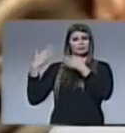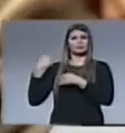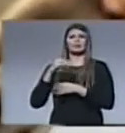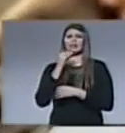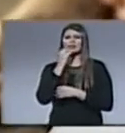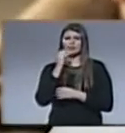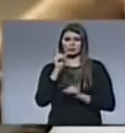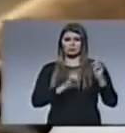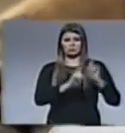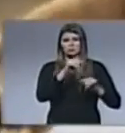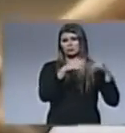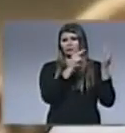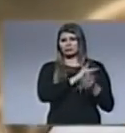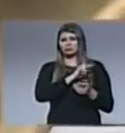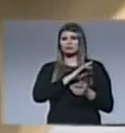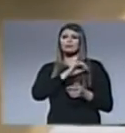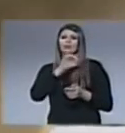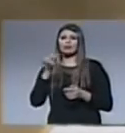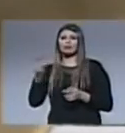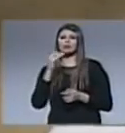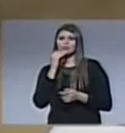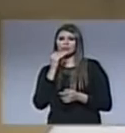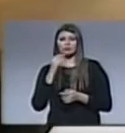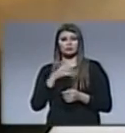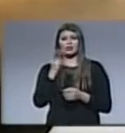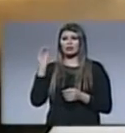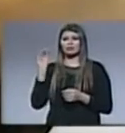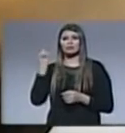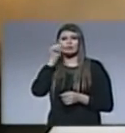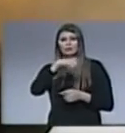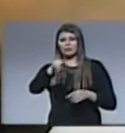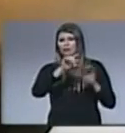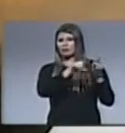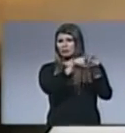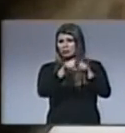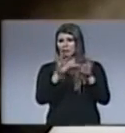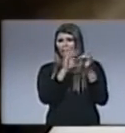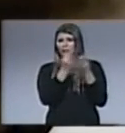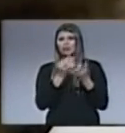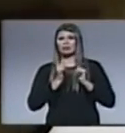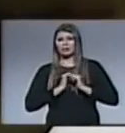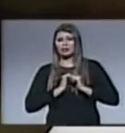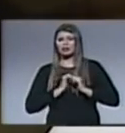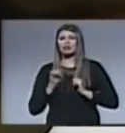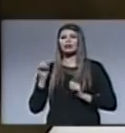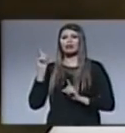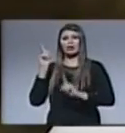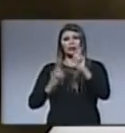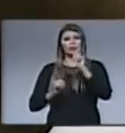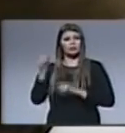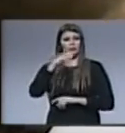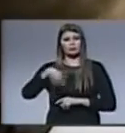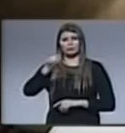dijeron a Jesús que estaban sus hermanos y su mamá esperándole y él respondió lo siguiente todos aquellos que hacen mi